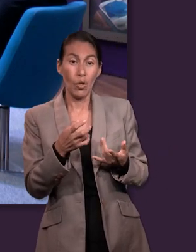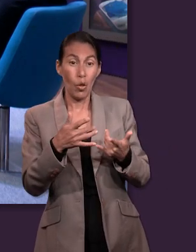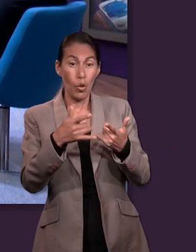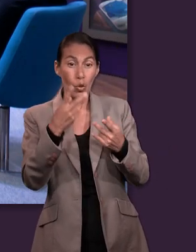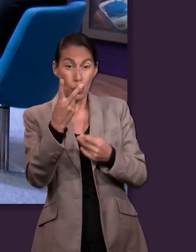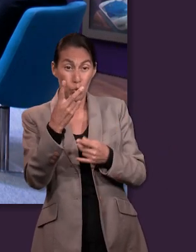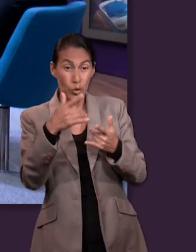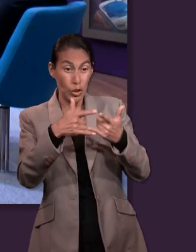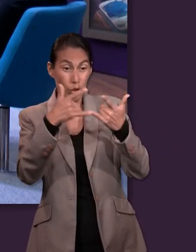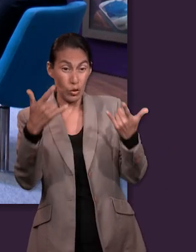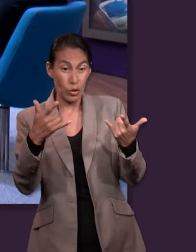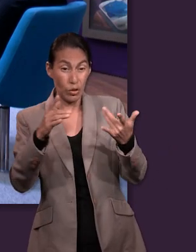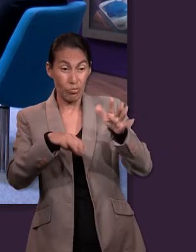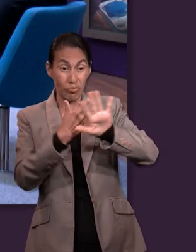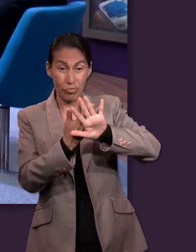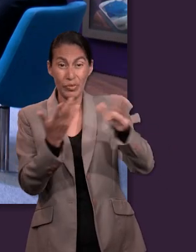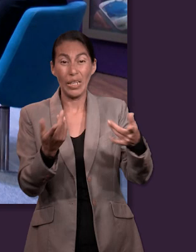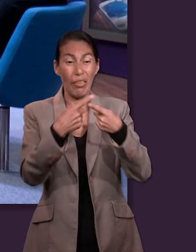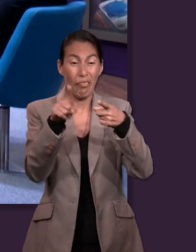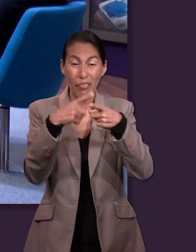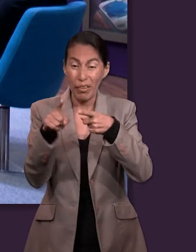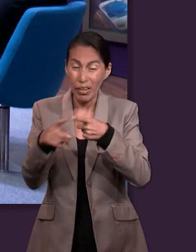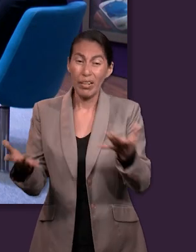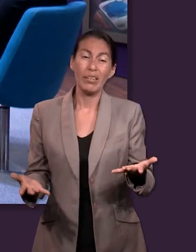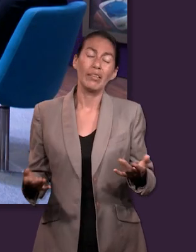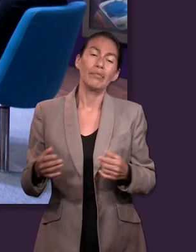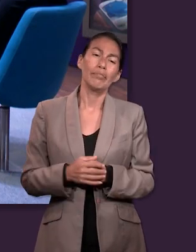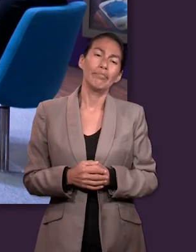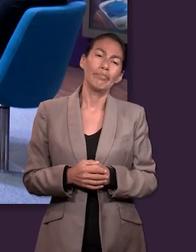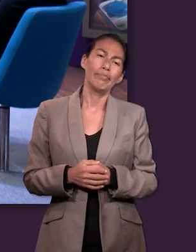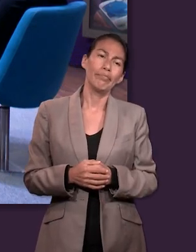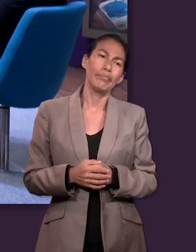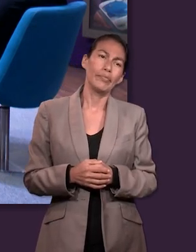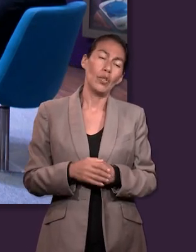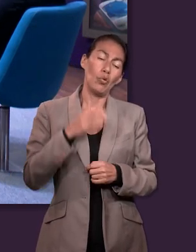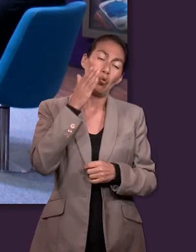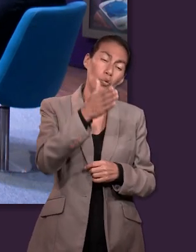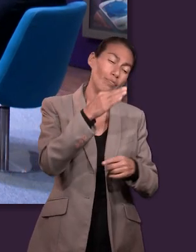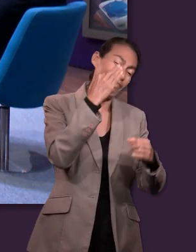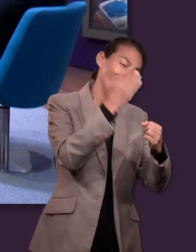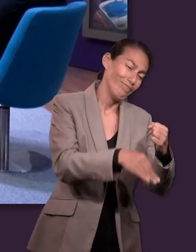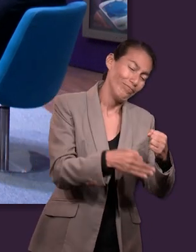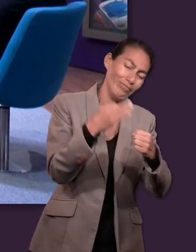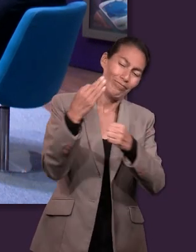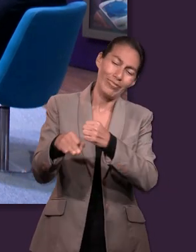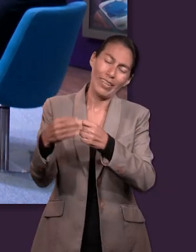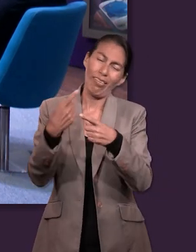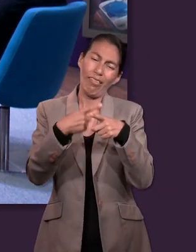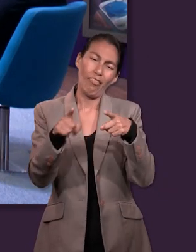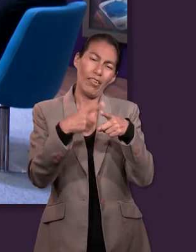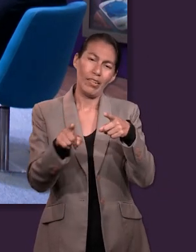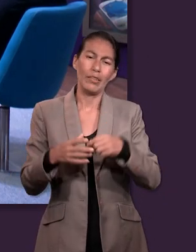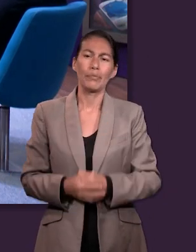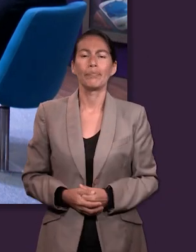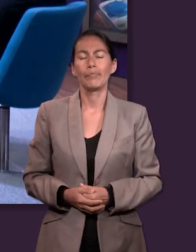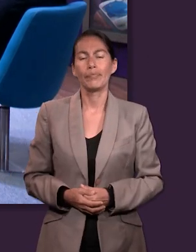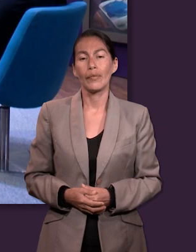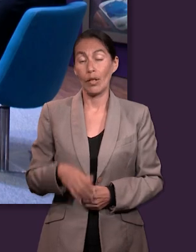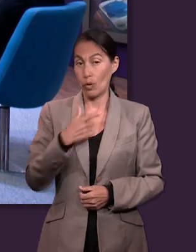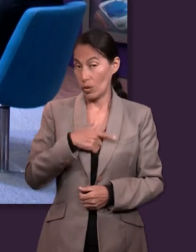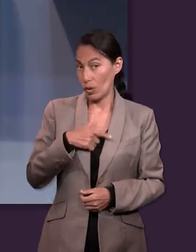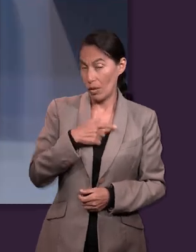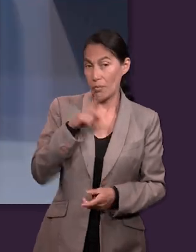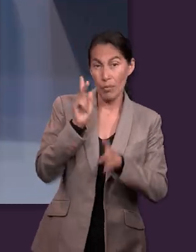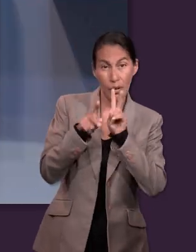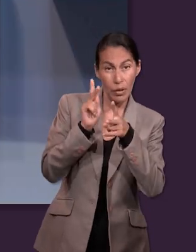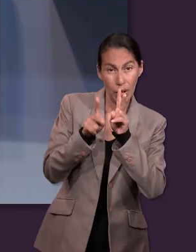acciones pueden hacer que dos historias sean completamente opuestas y claramente con finales distintos. Me gustaría que comentáramos un poquito